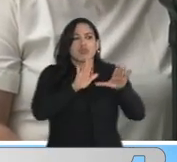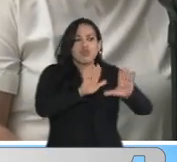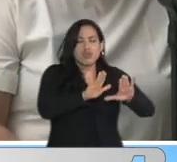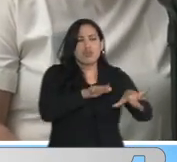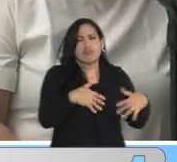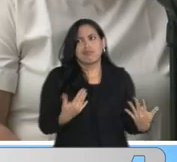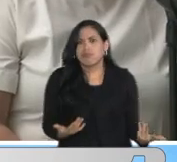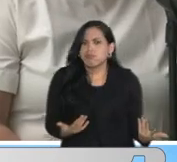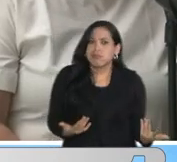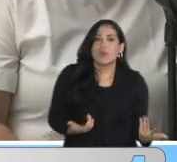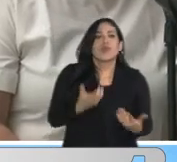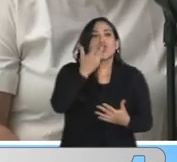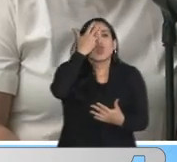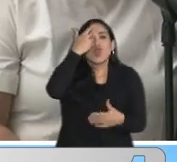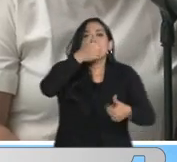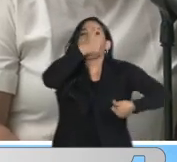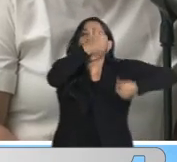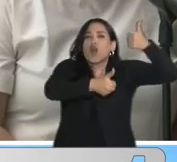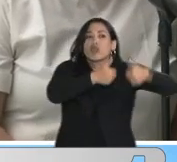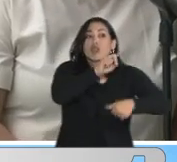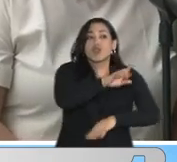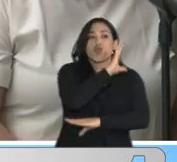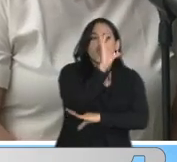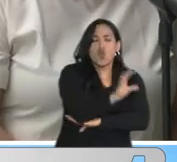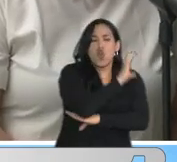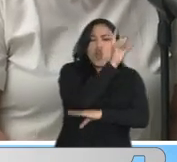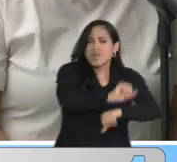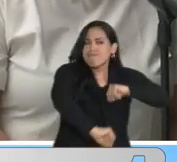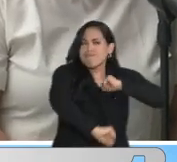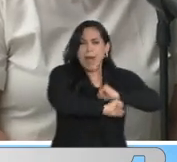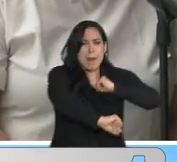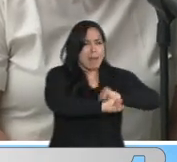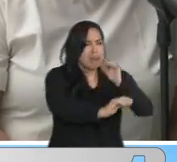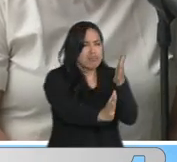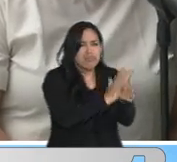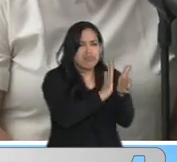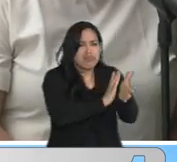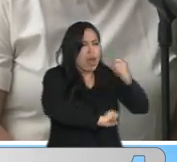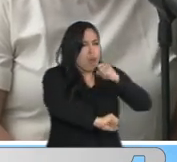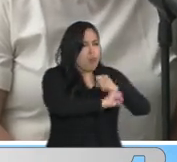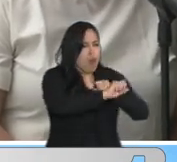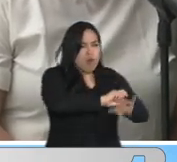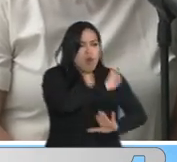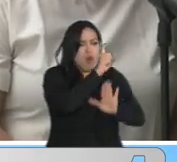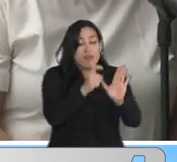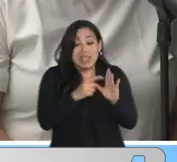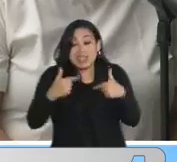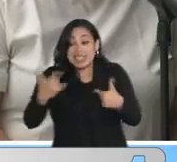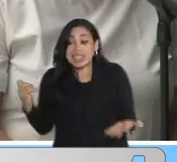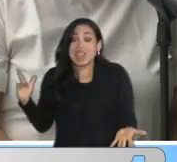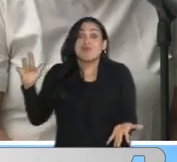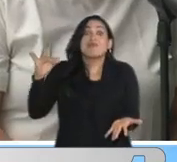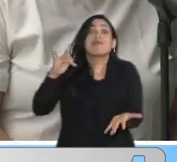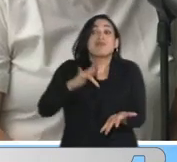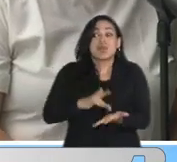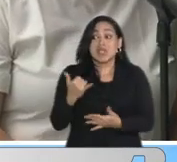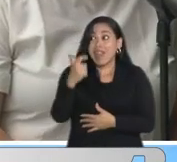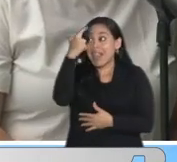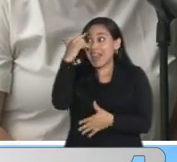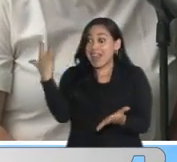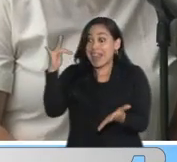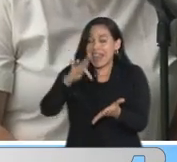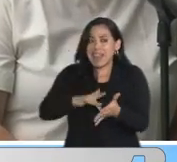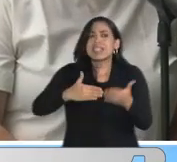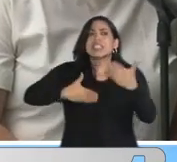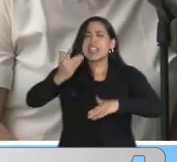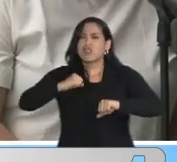y ni qué decir, obviamente, a las autoridades de Colombia que nos han brindado todo su apoyo desde que hemos llegado. Incluso ya hemos iniciado